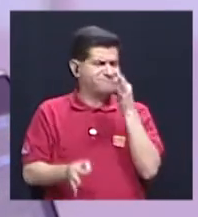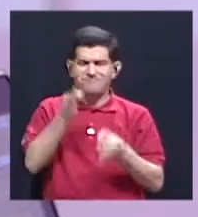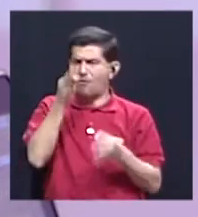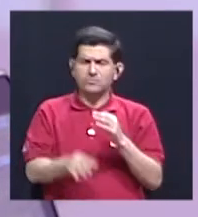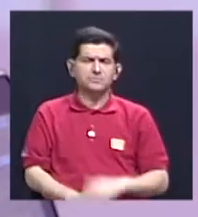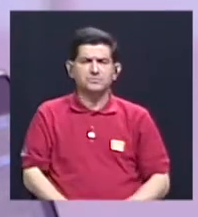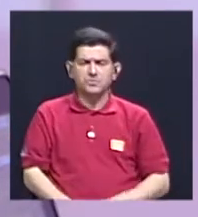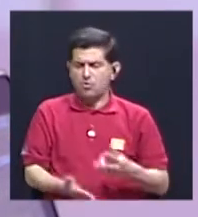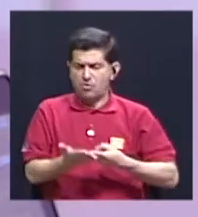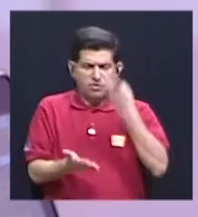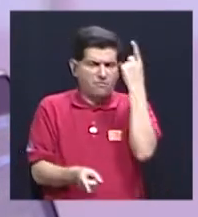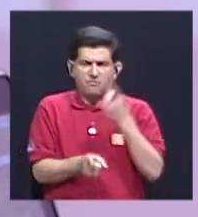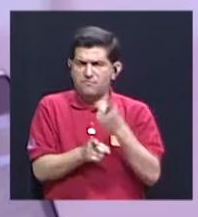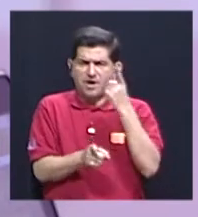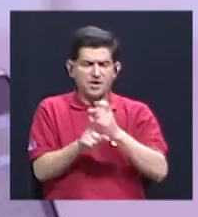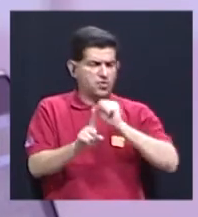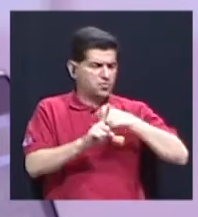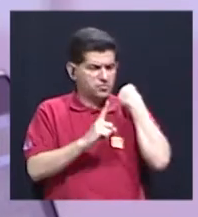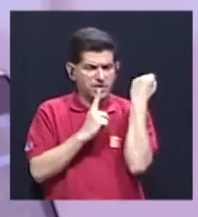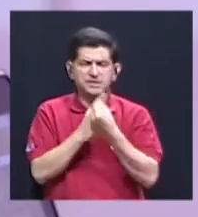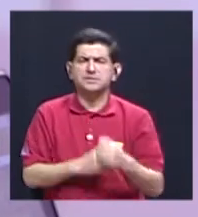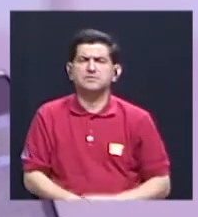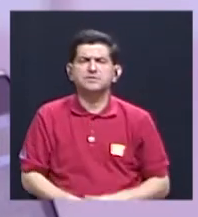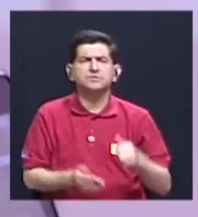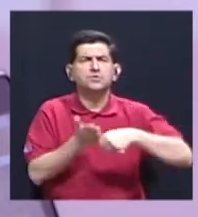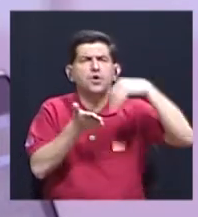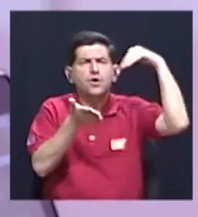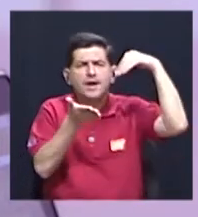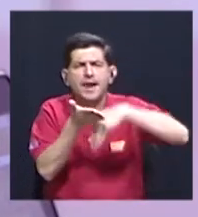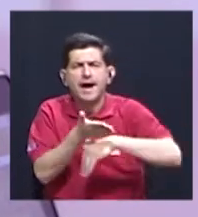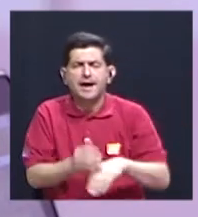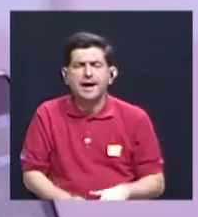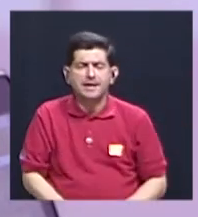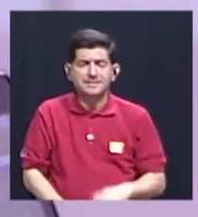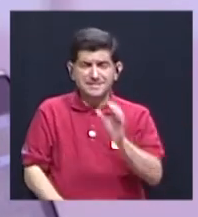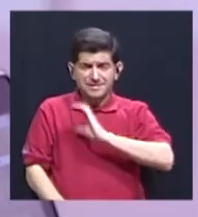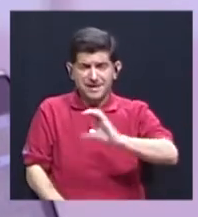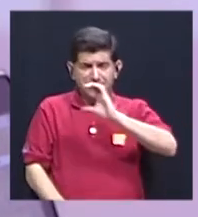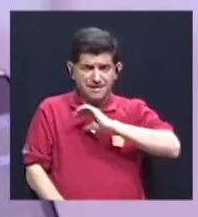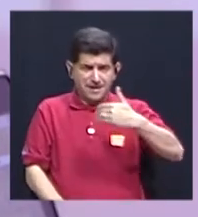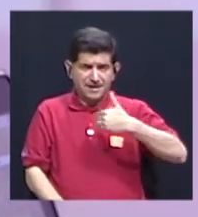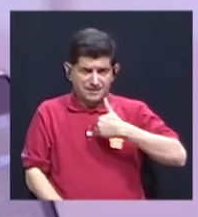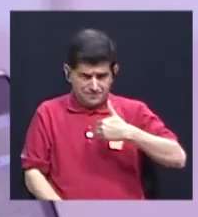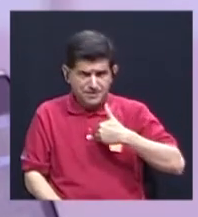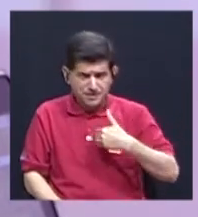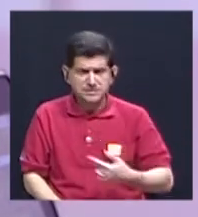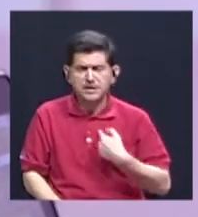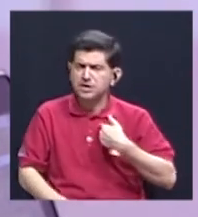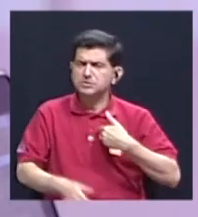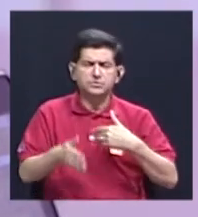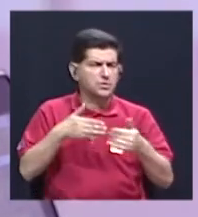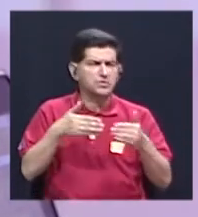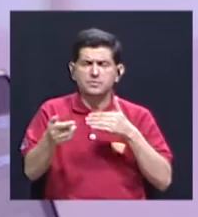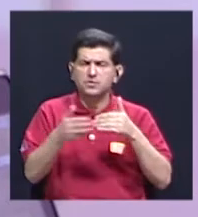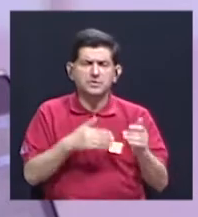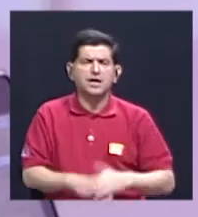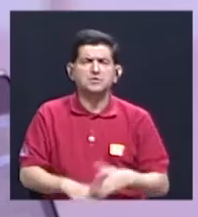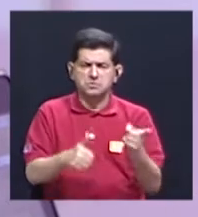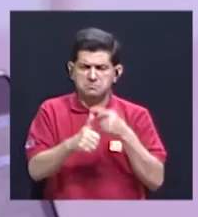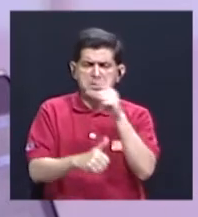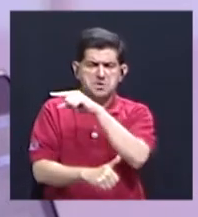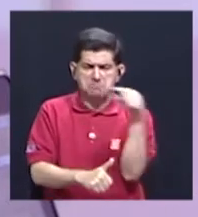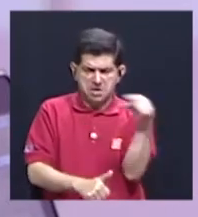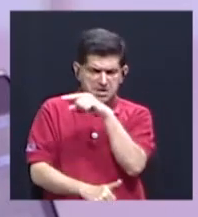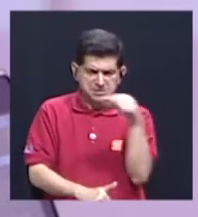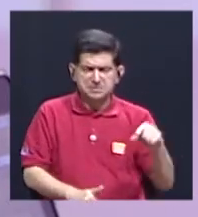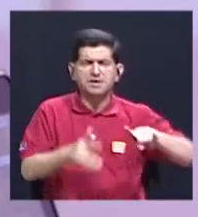había valorado realmente la situación. La carta estaba hecha con tales características que yo, a pesar, eran las primeras semanas